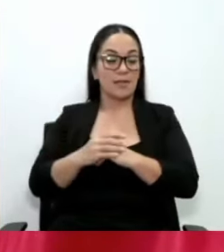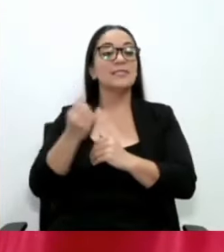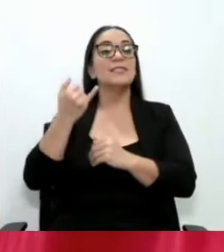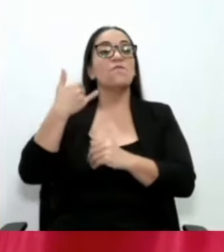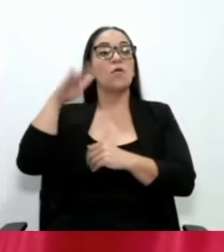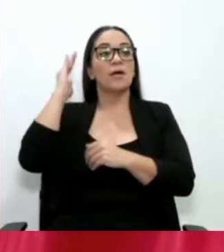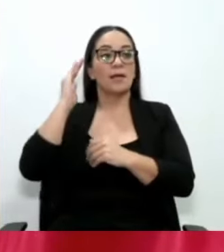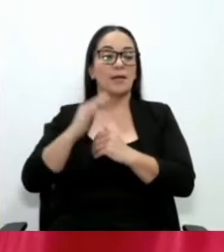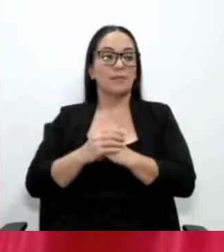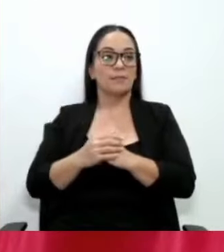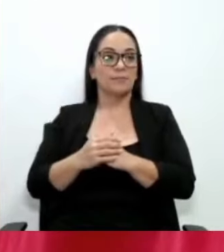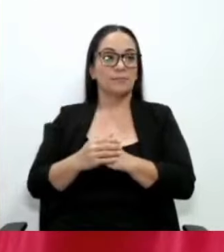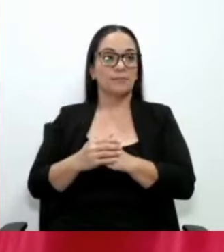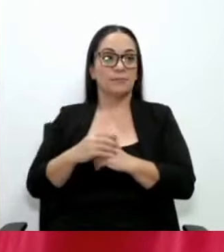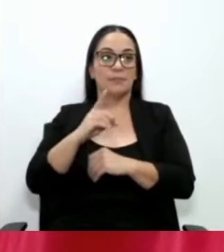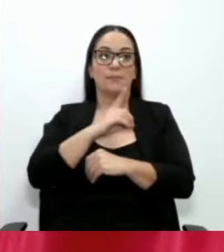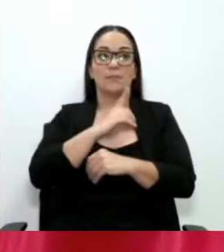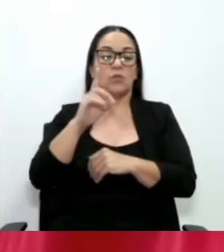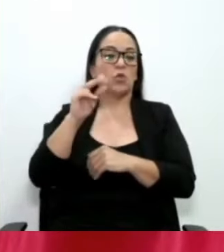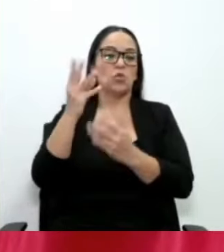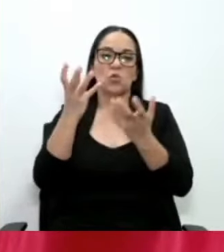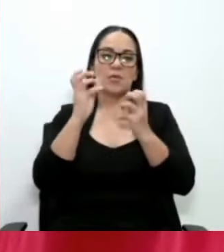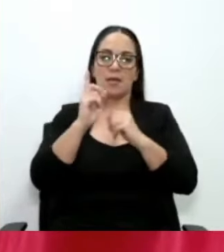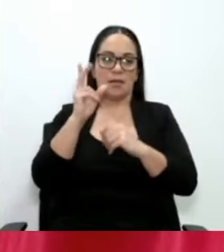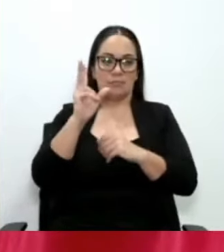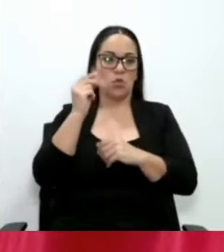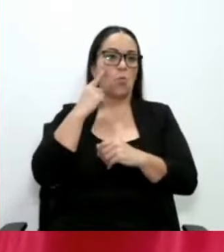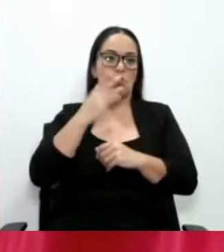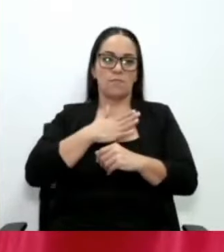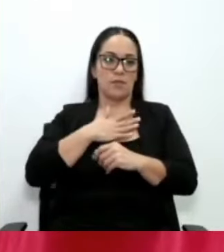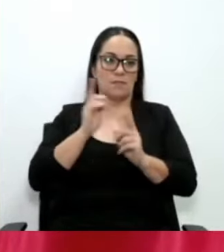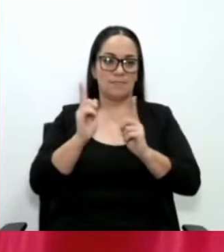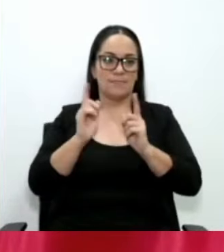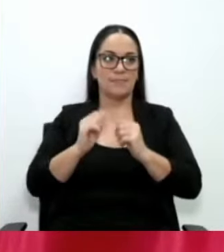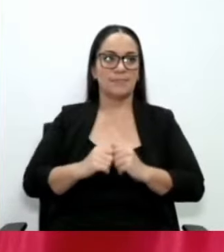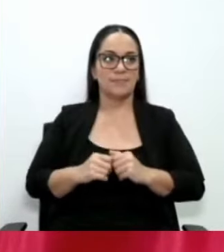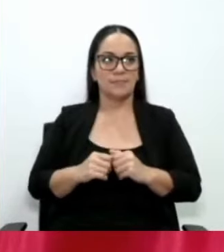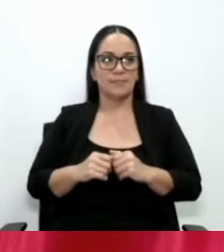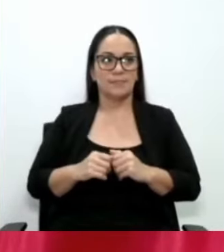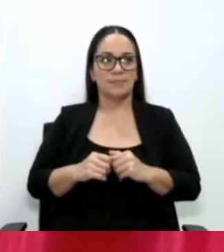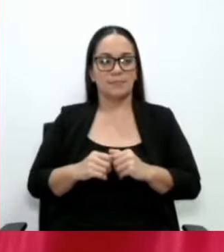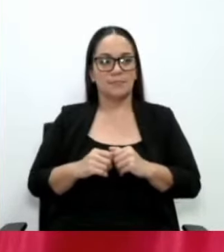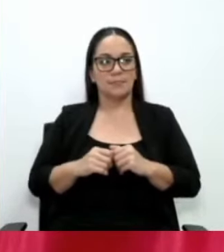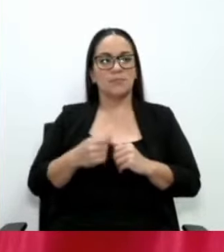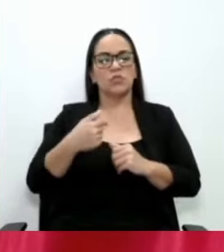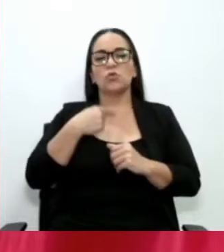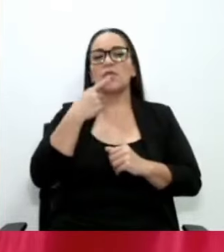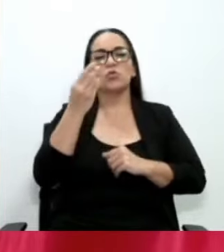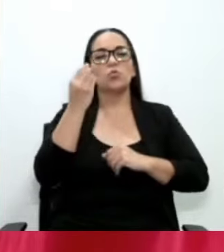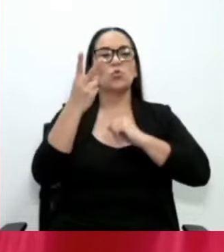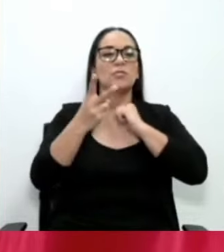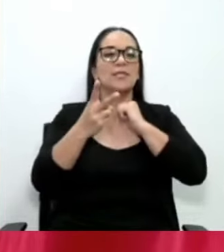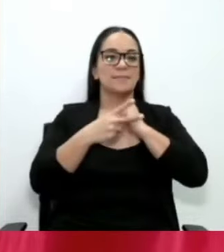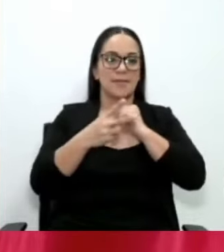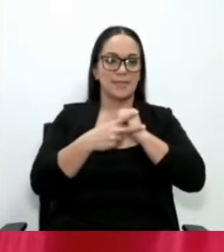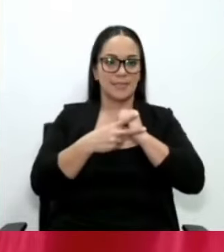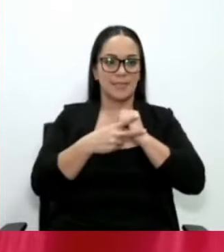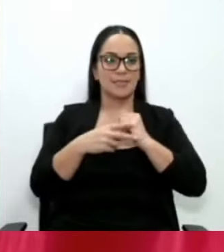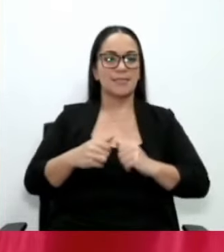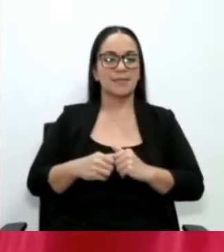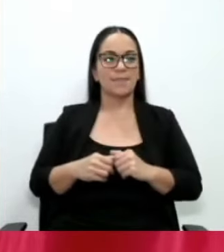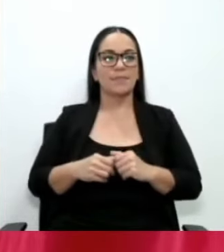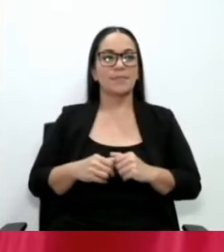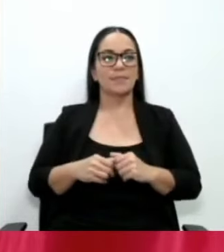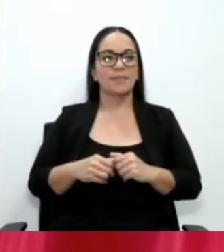Dios no quiera, no por mí, porque yo lo he dicho muchas veces en el contexto del